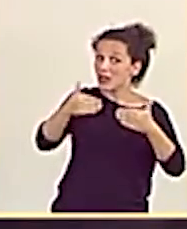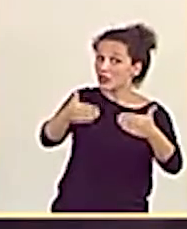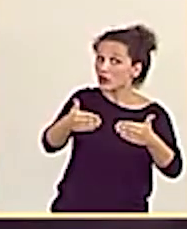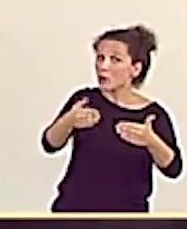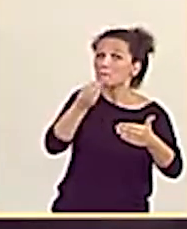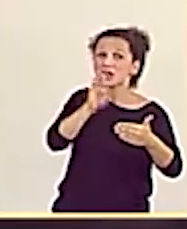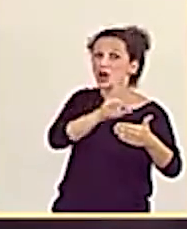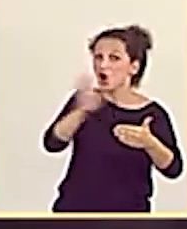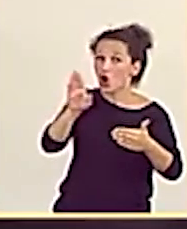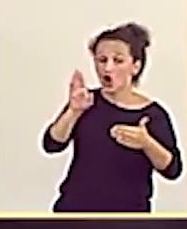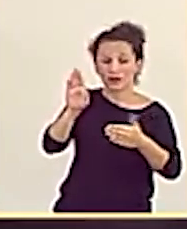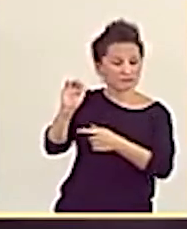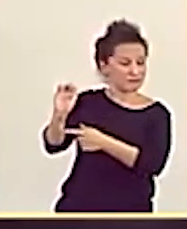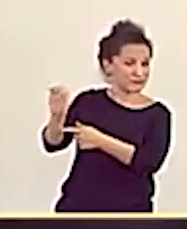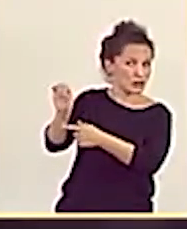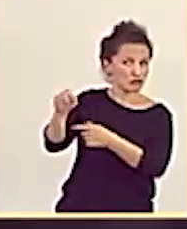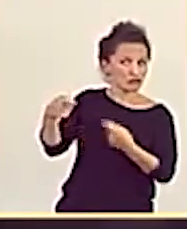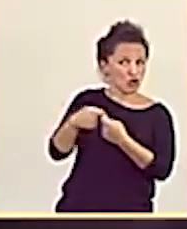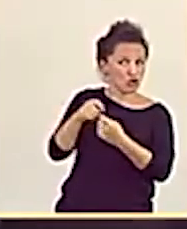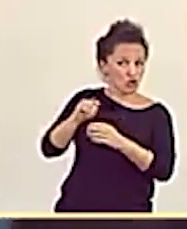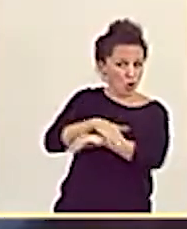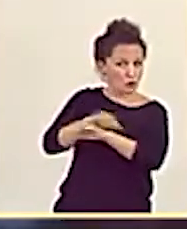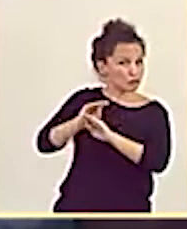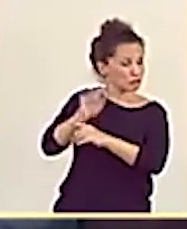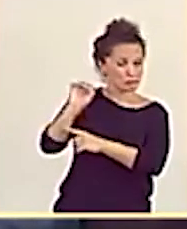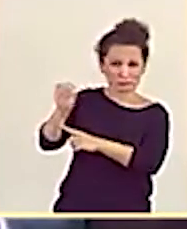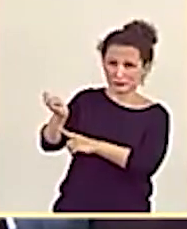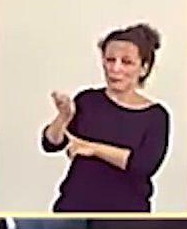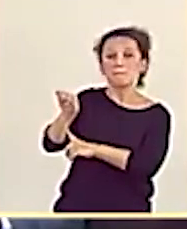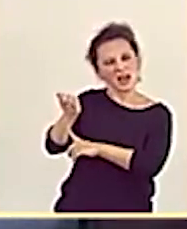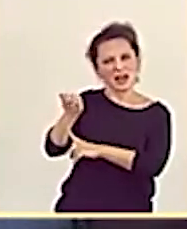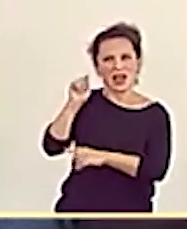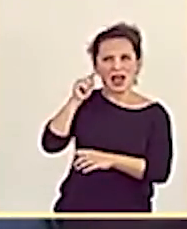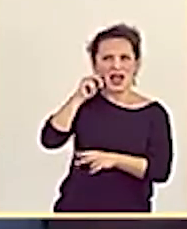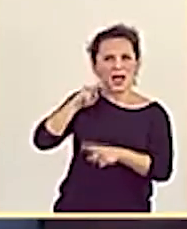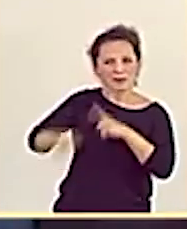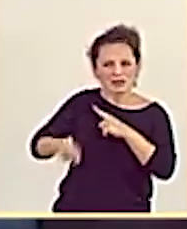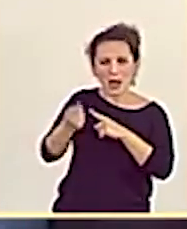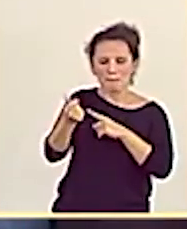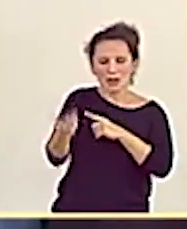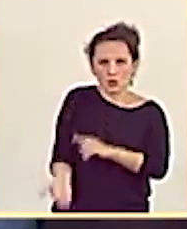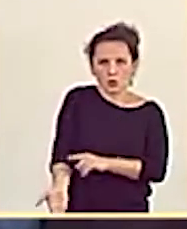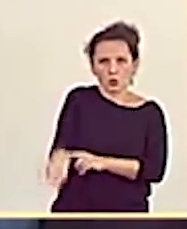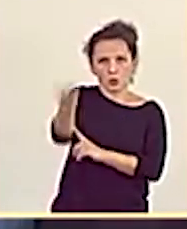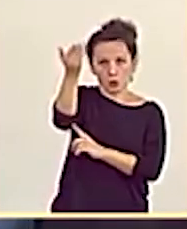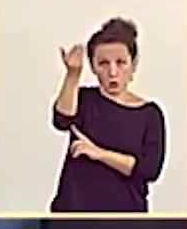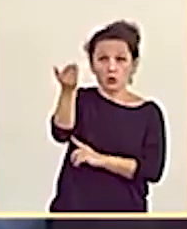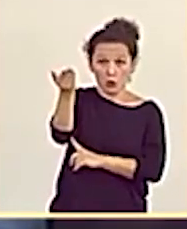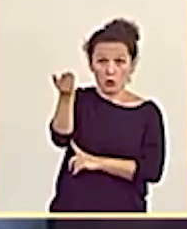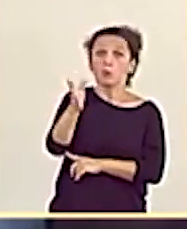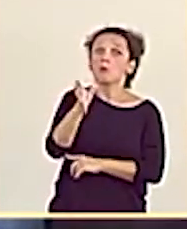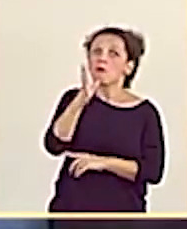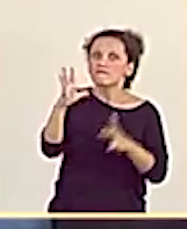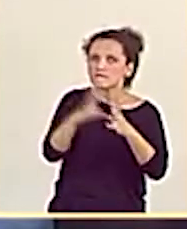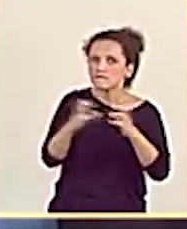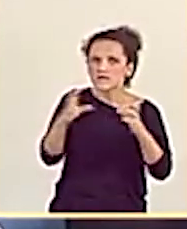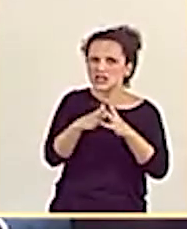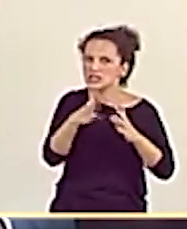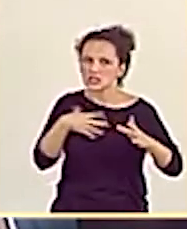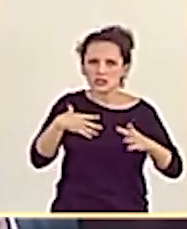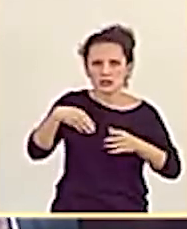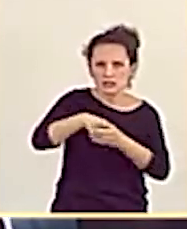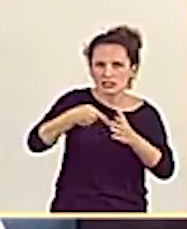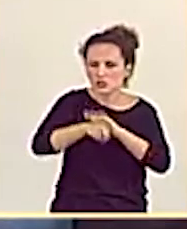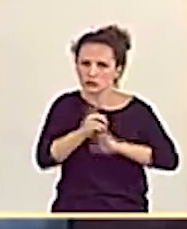Ignorándole. Porque eso es lo mejor que podrían hacer para evitar el incremento del precio por ese desmedido afán intervencionista.